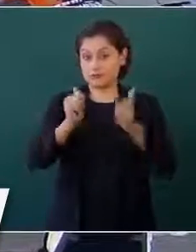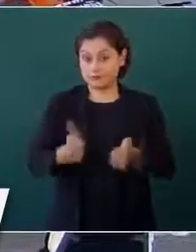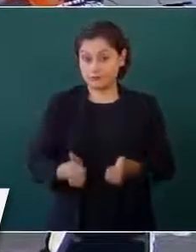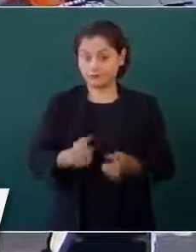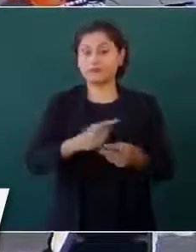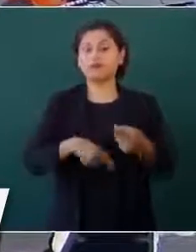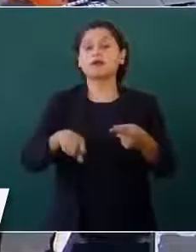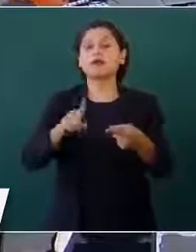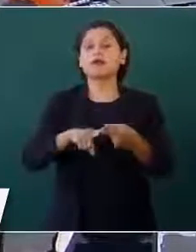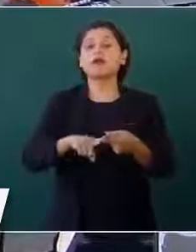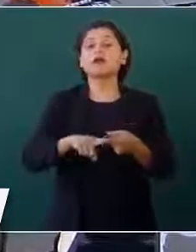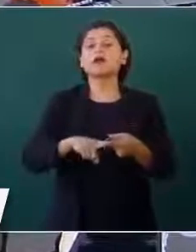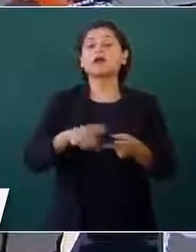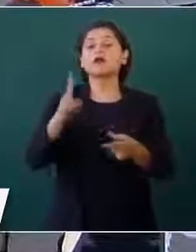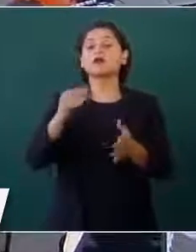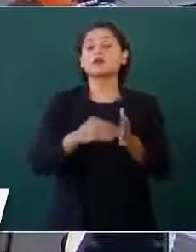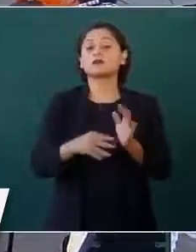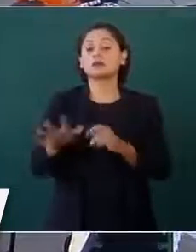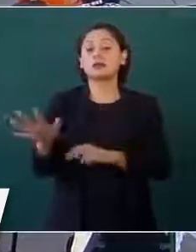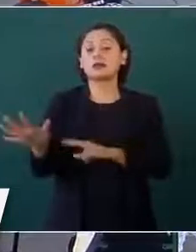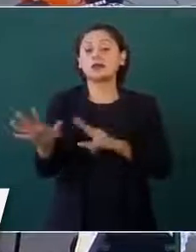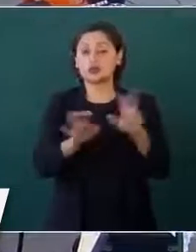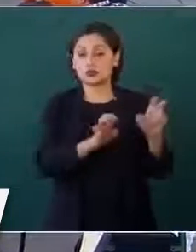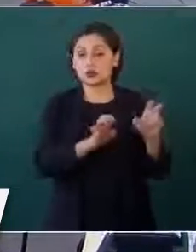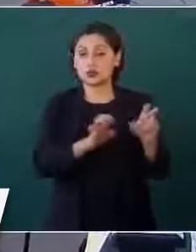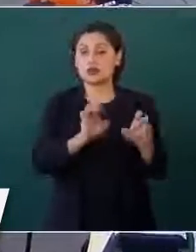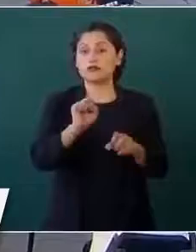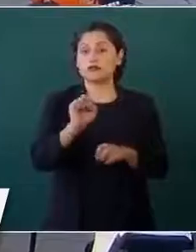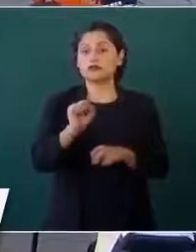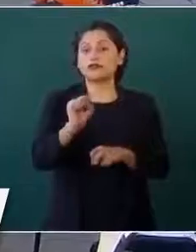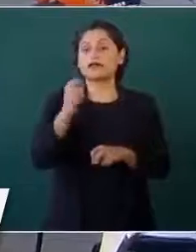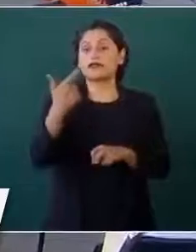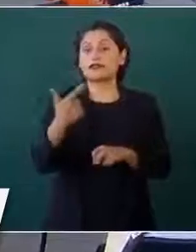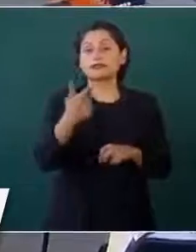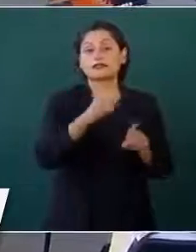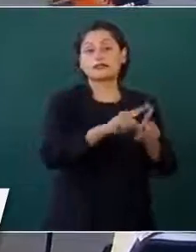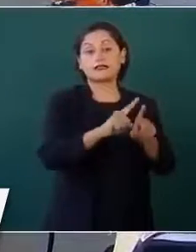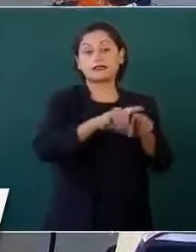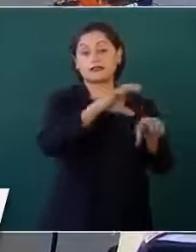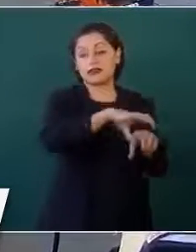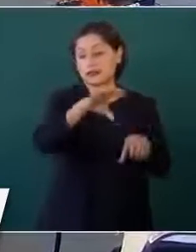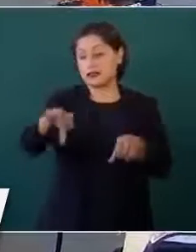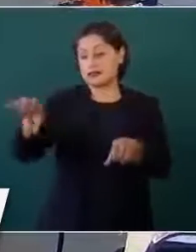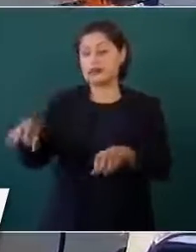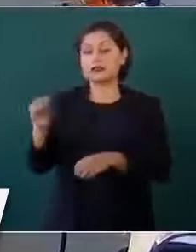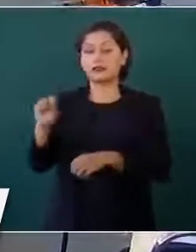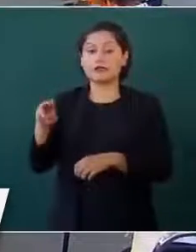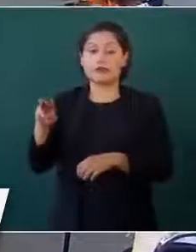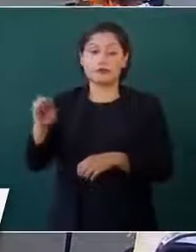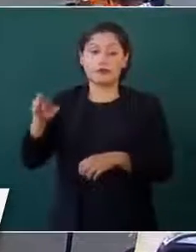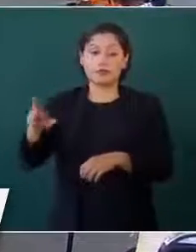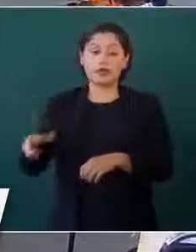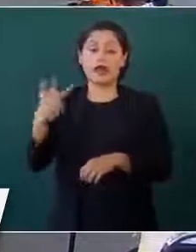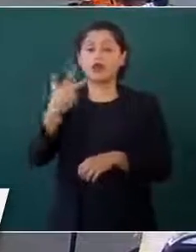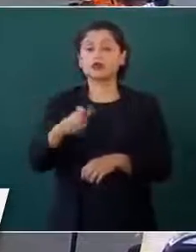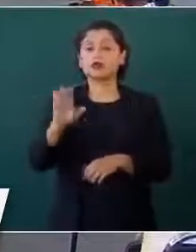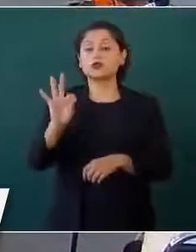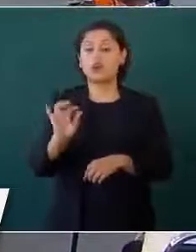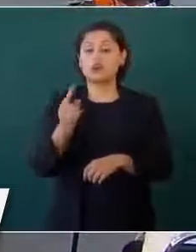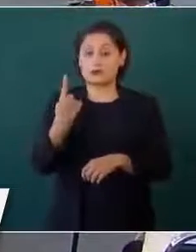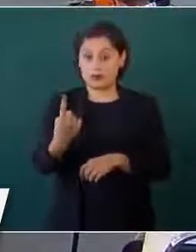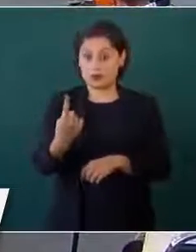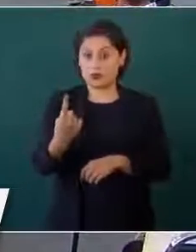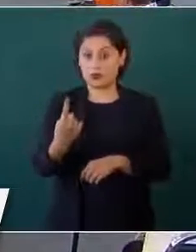operativos 2 mil 867, de Semar 841,